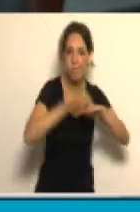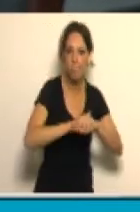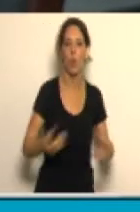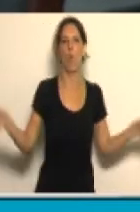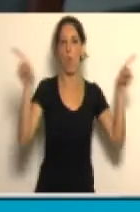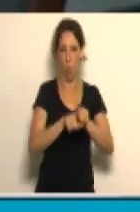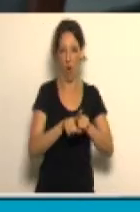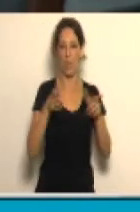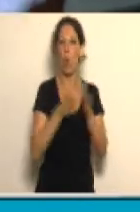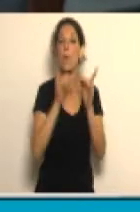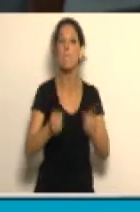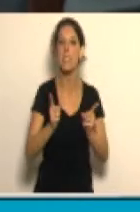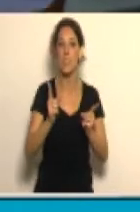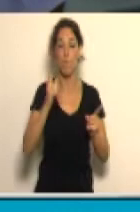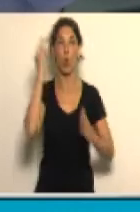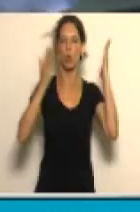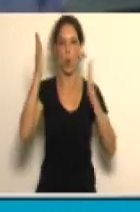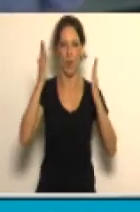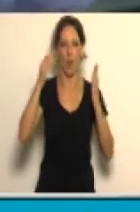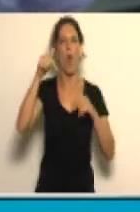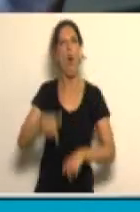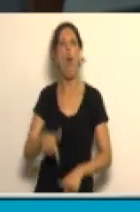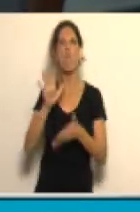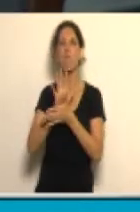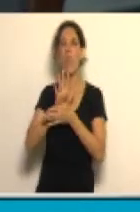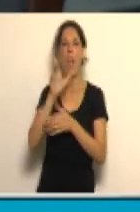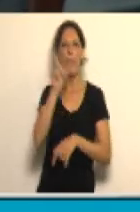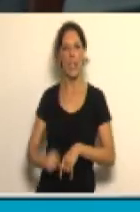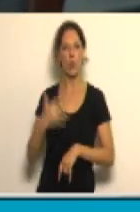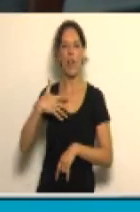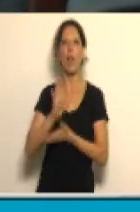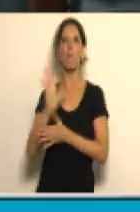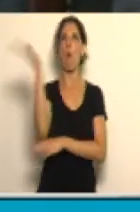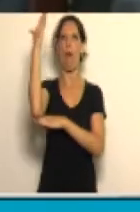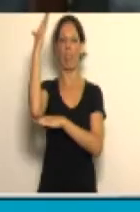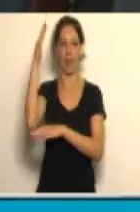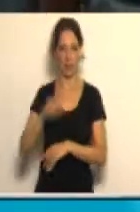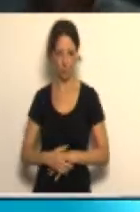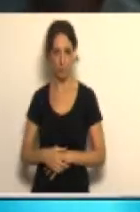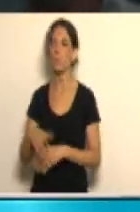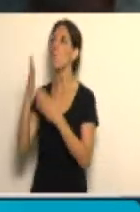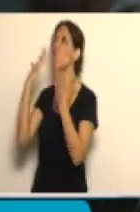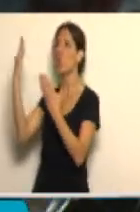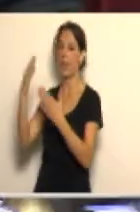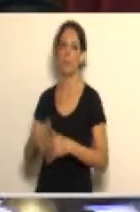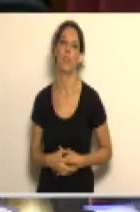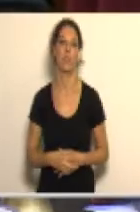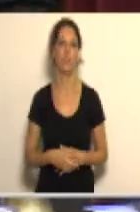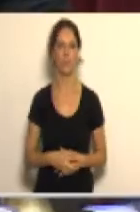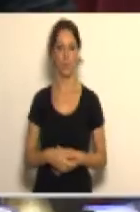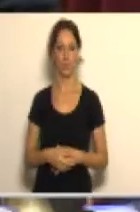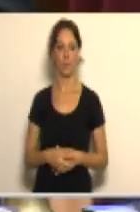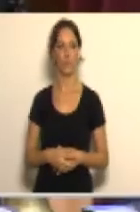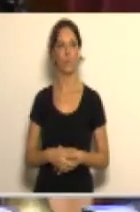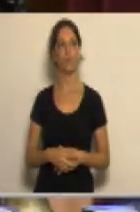un proyecto nacional y popular que hoy es bandera en todo el territorio nacional. Muchas gracias, señor Presidente. Muchas gracias, diputado